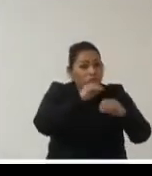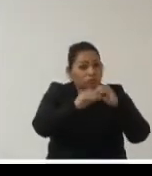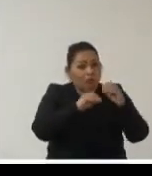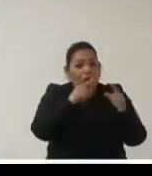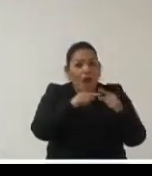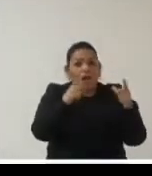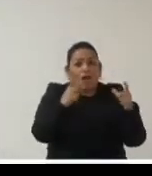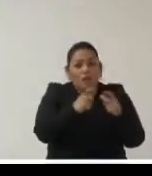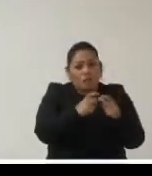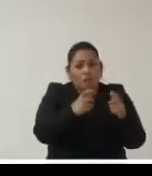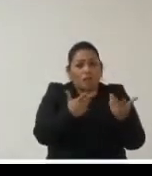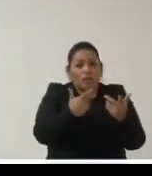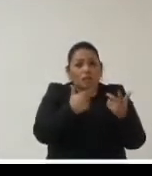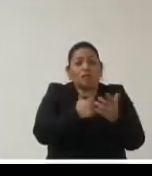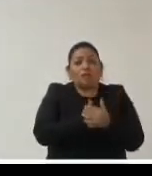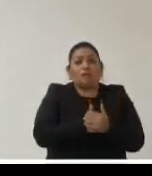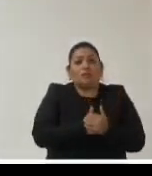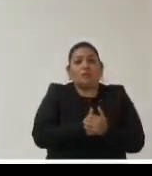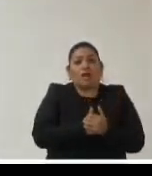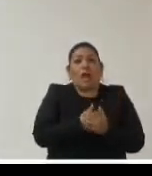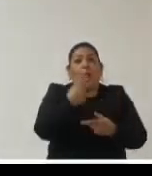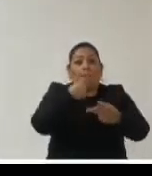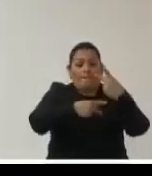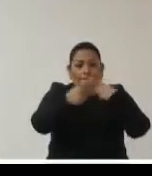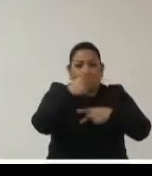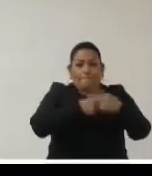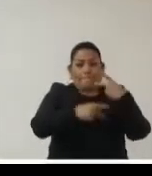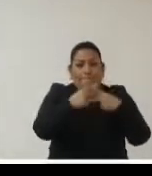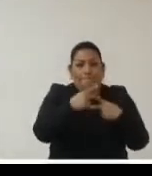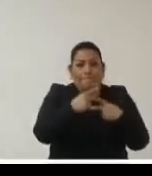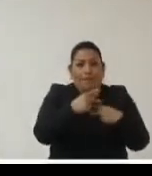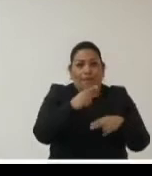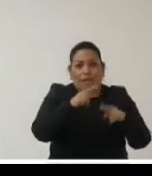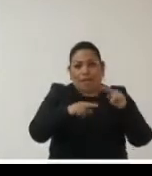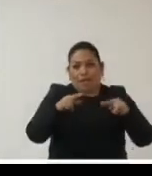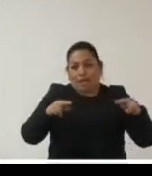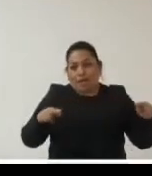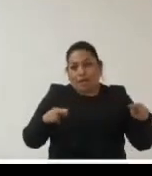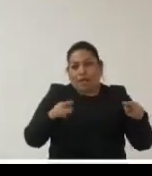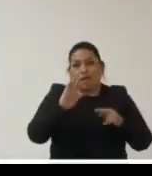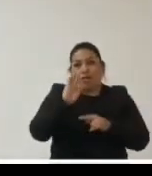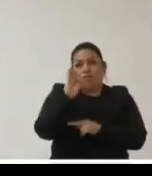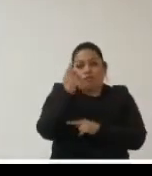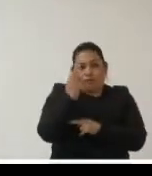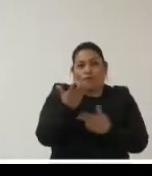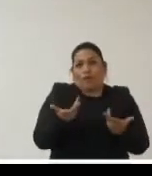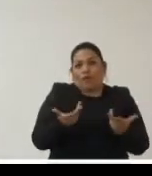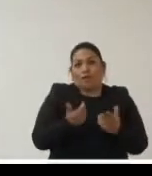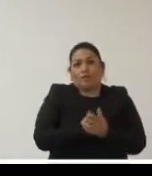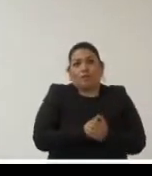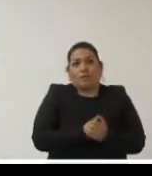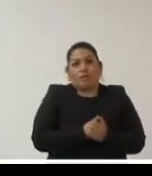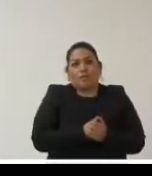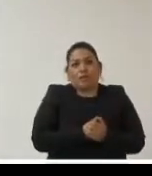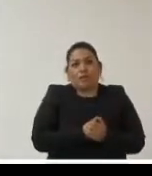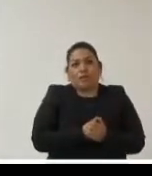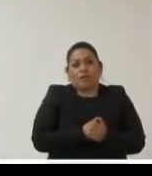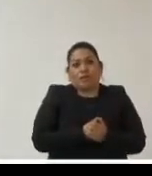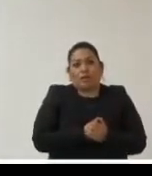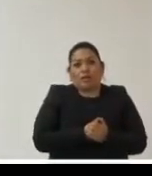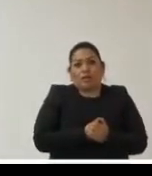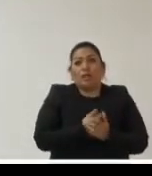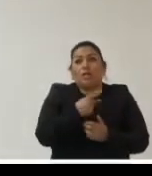micrositios que tienen que venir tanto a nivel de los entes federales que están directamente involucrados